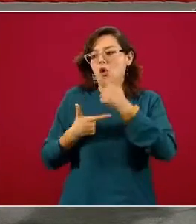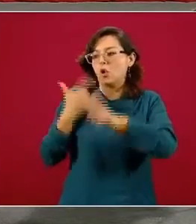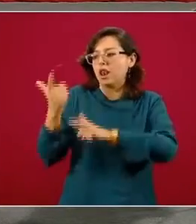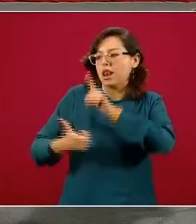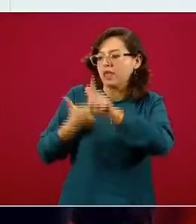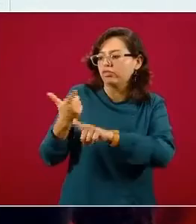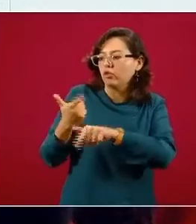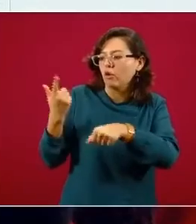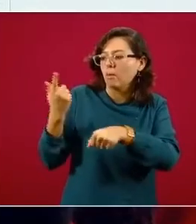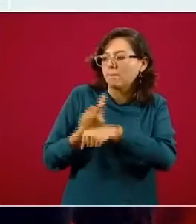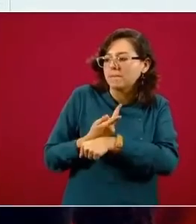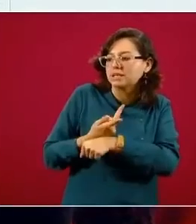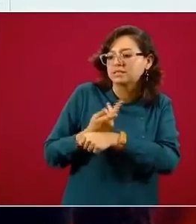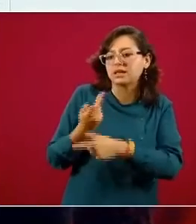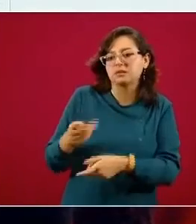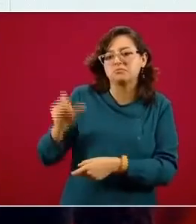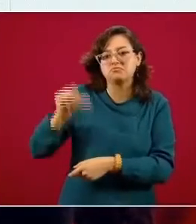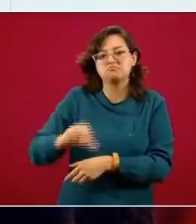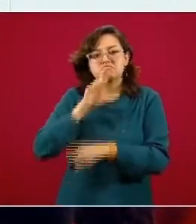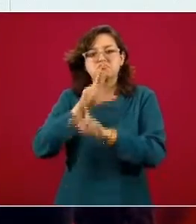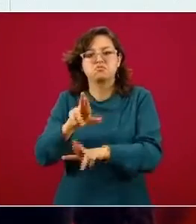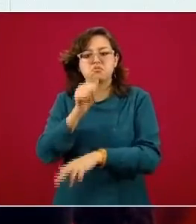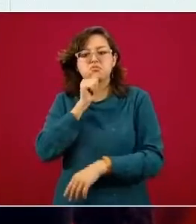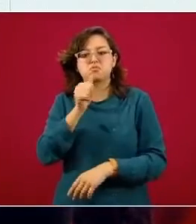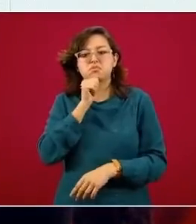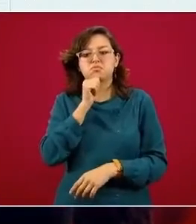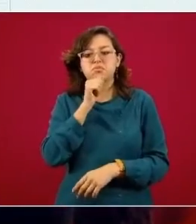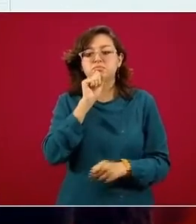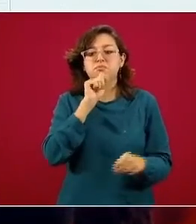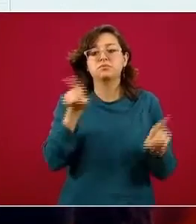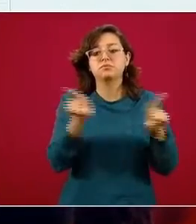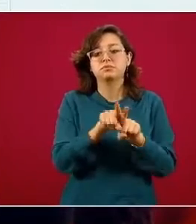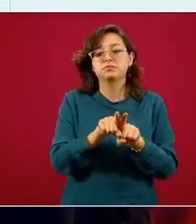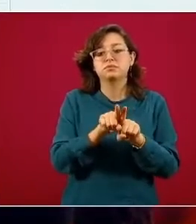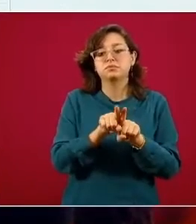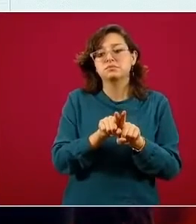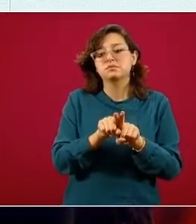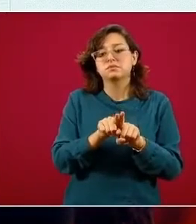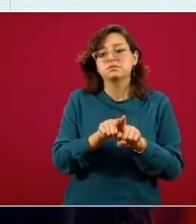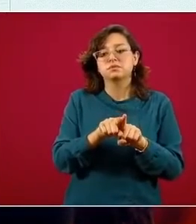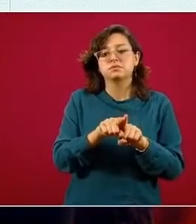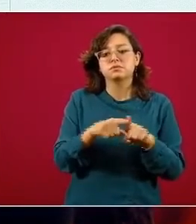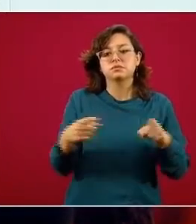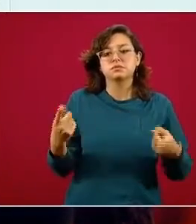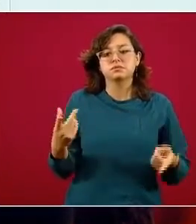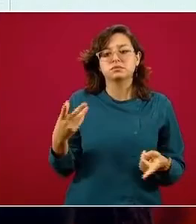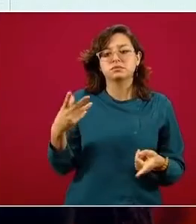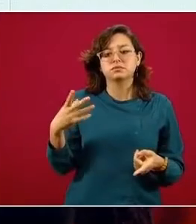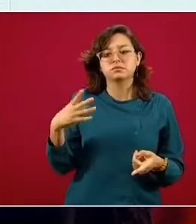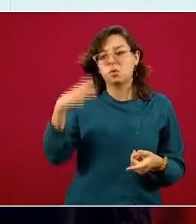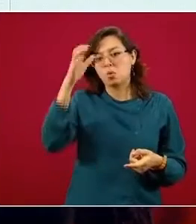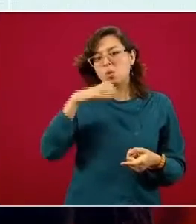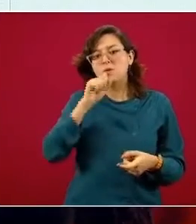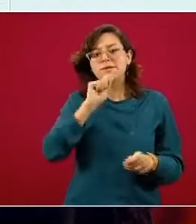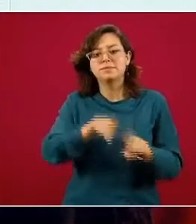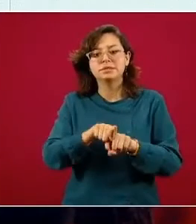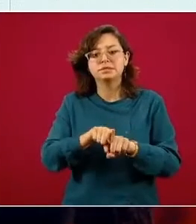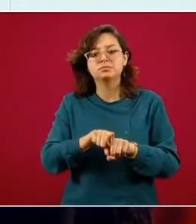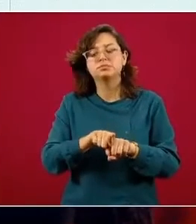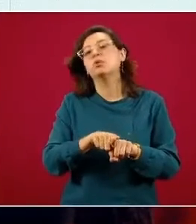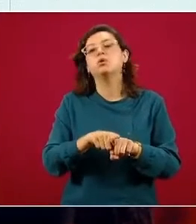el resultado hoy está de esta manera. Coahuila, por ejemplo, tiene también lo mismo. Y algunas otras tienen